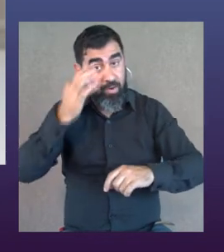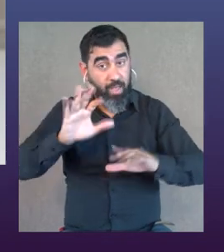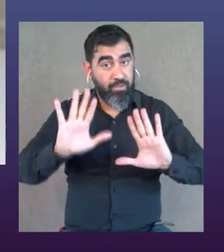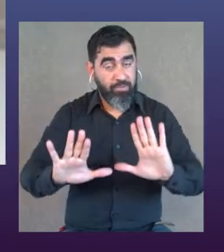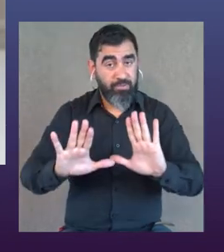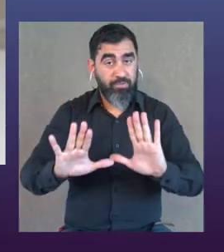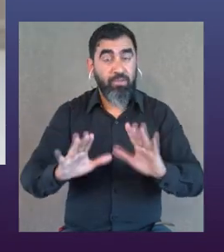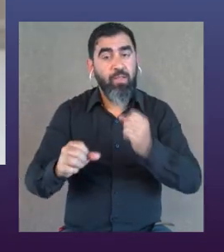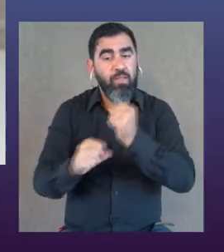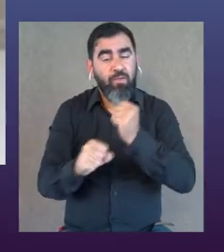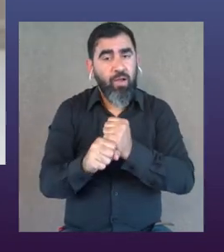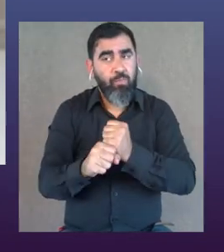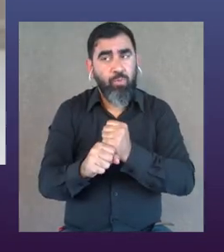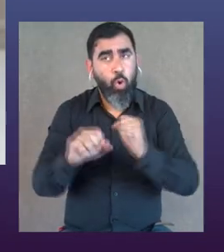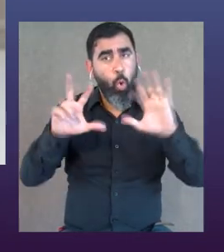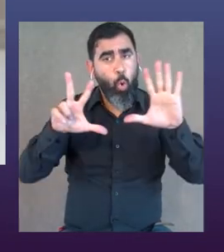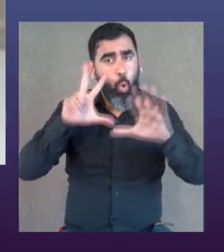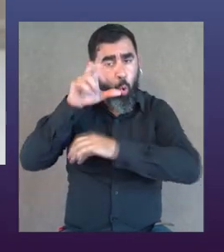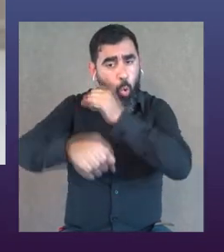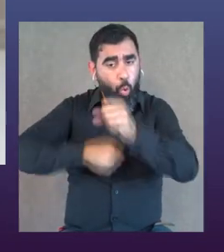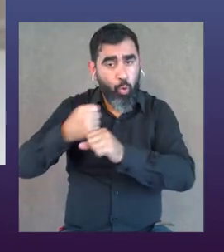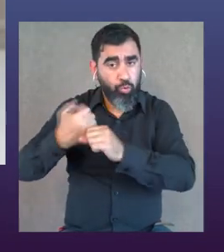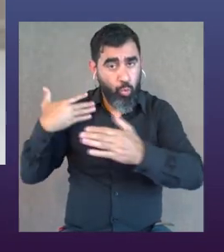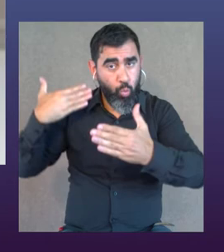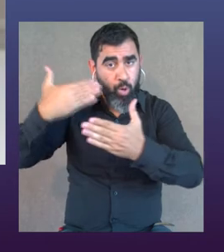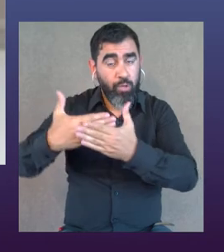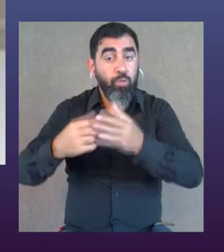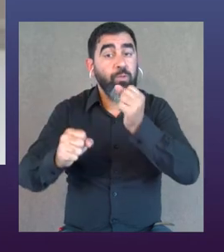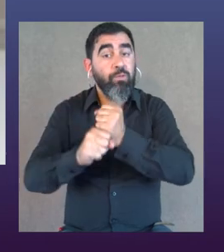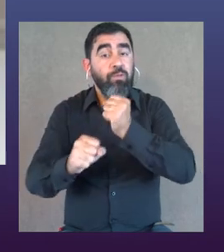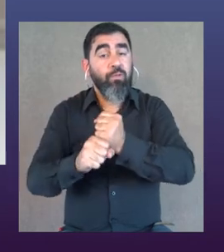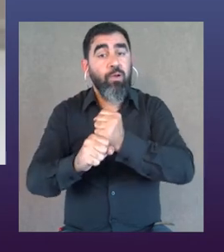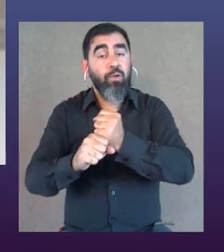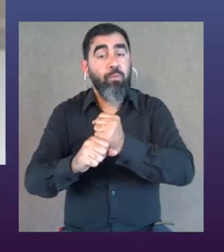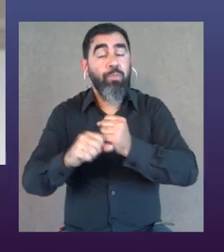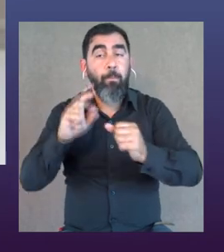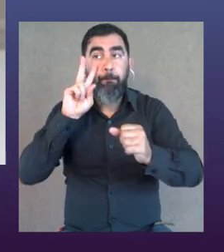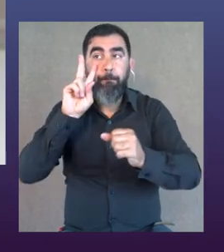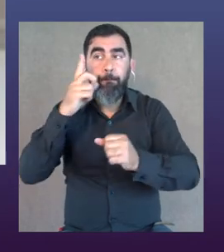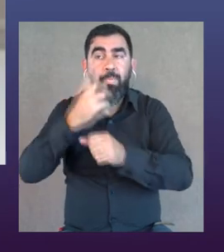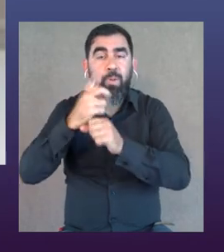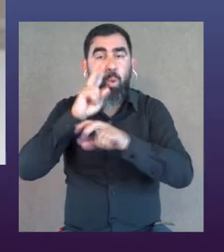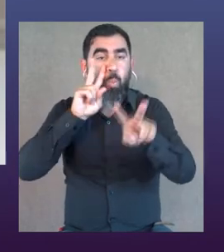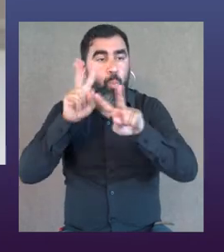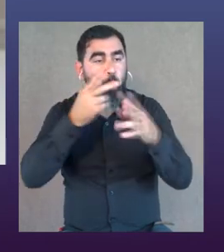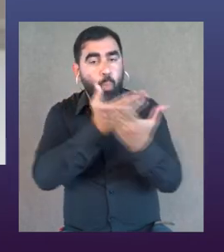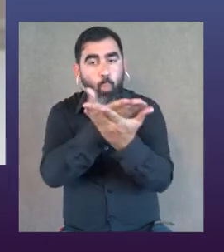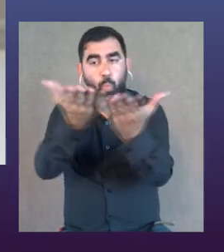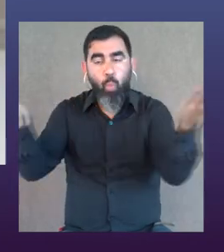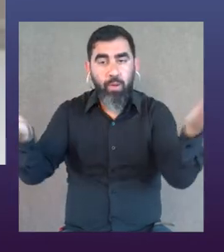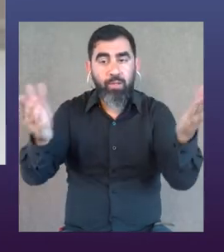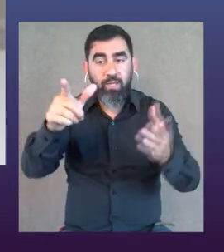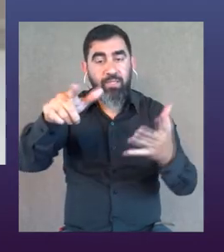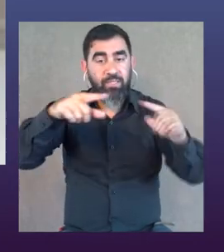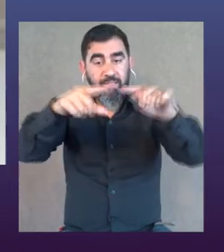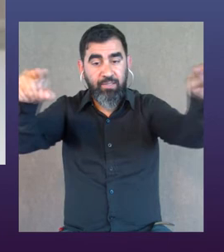grande. Y efectivamente así fue, ¿no? Hemos estado trabajando durante estos ocho años en un trabajo primero de visibilidad, de colocar